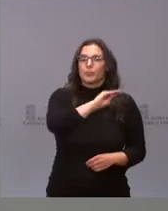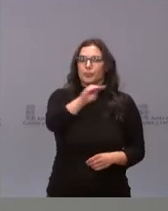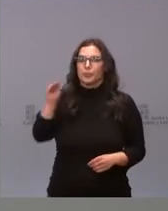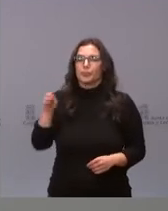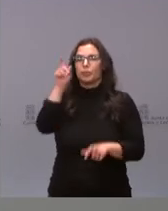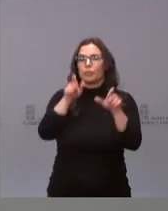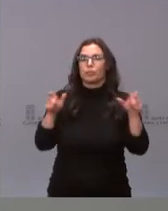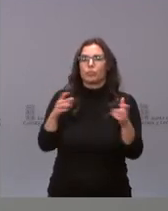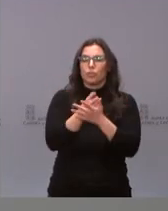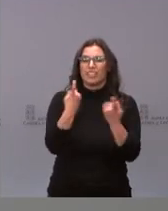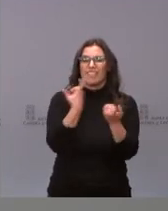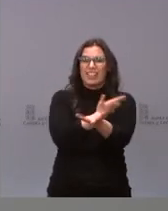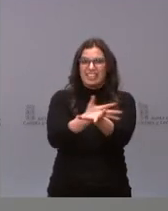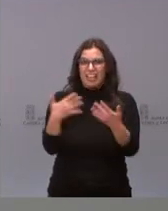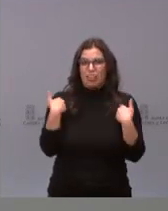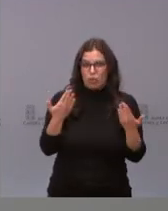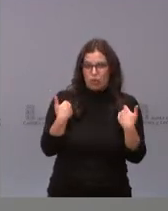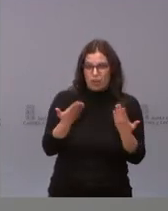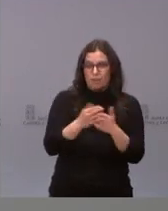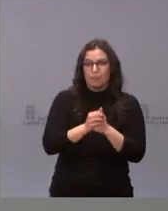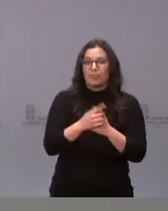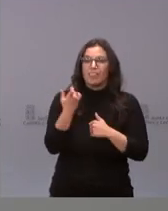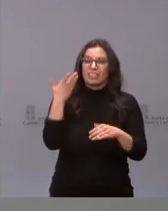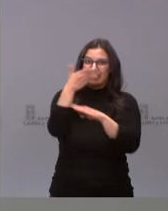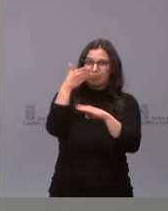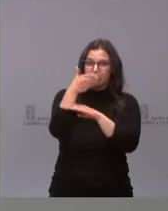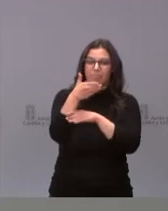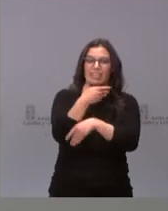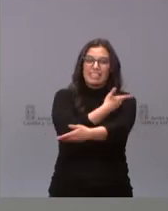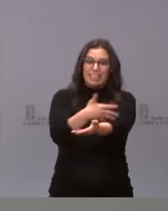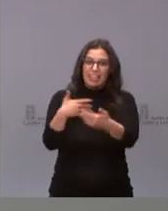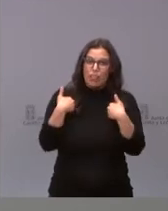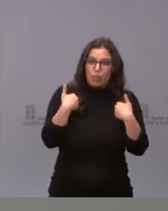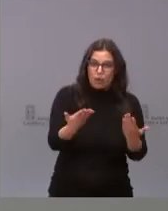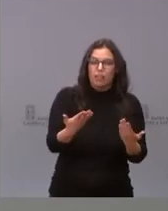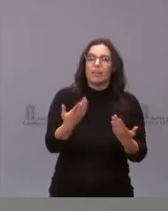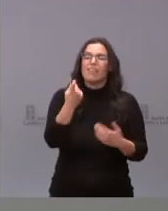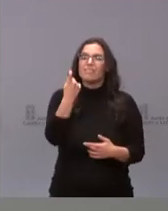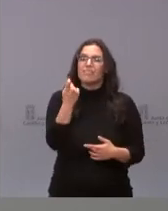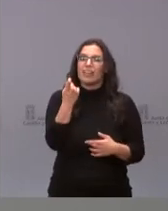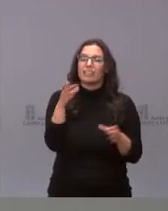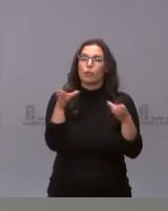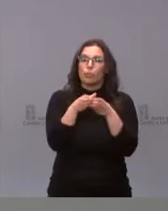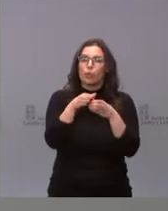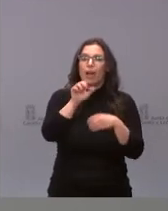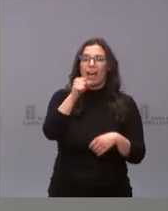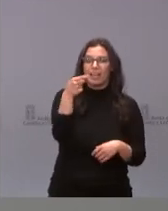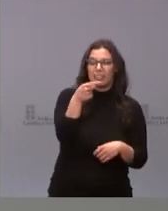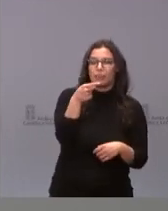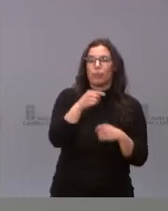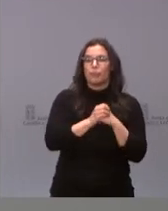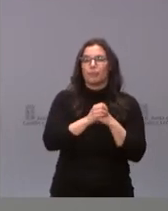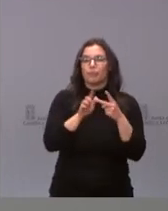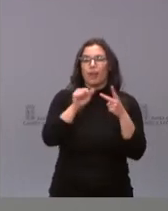los ciudadanos. Necesitamos sangre, necesitamos que acudan a donar sangre. Seguimos precisando los grupos A negativo,